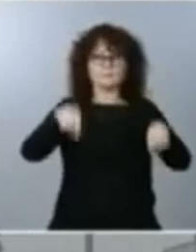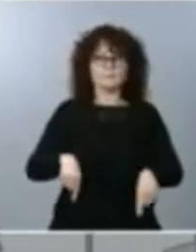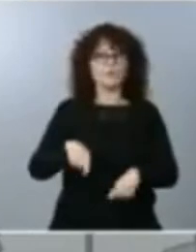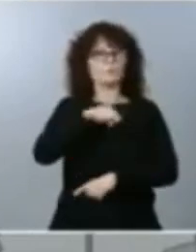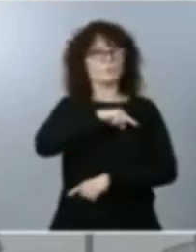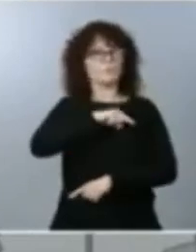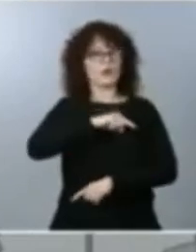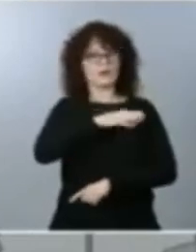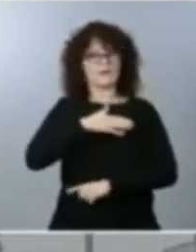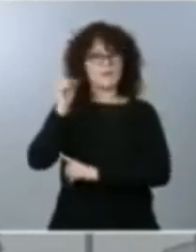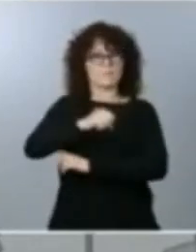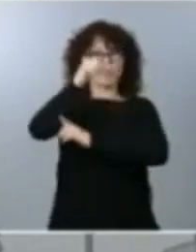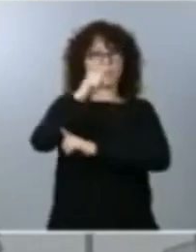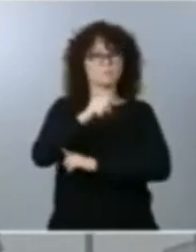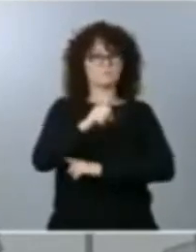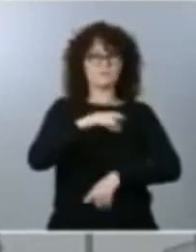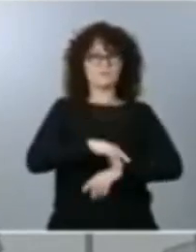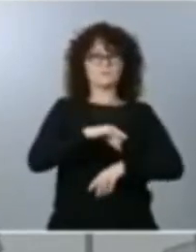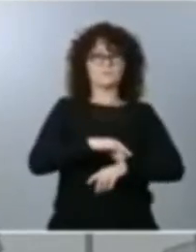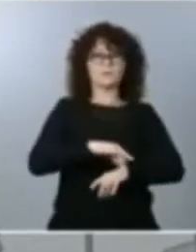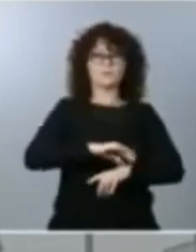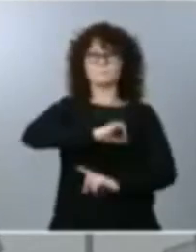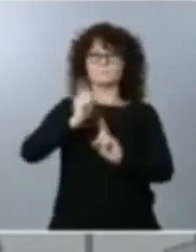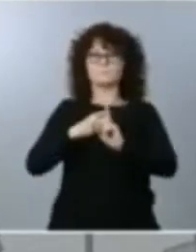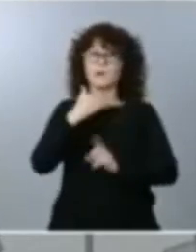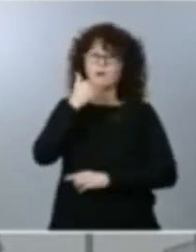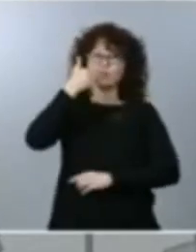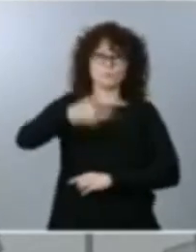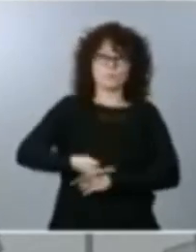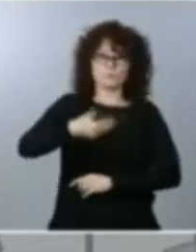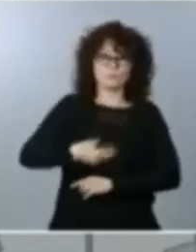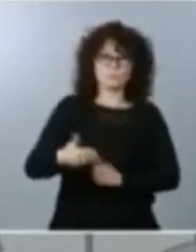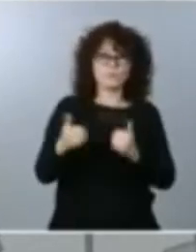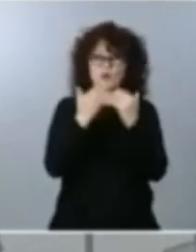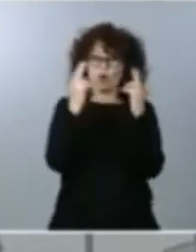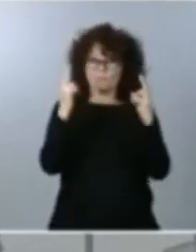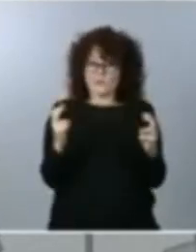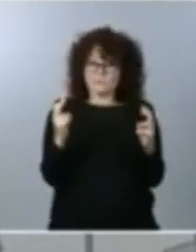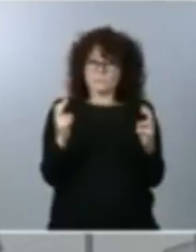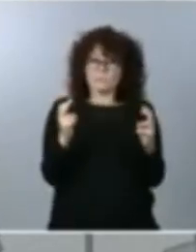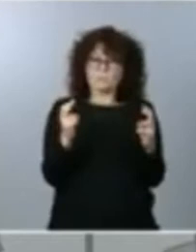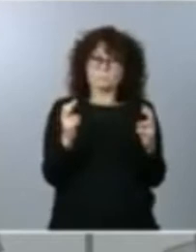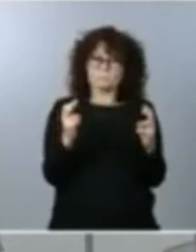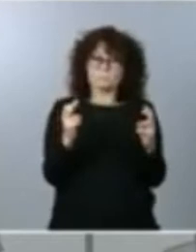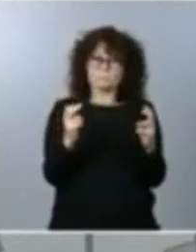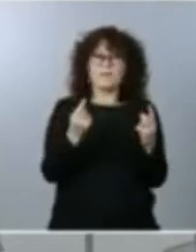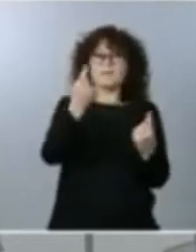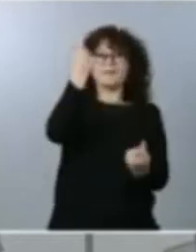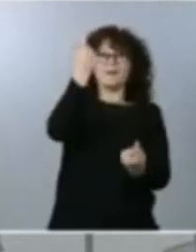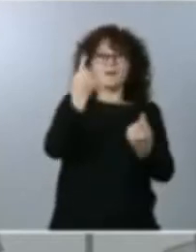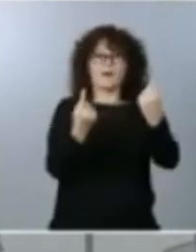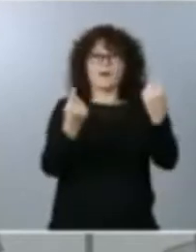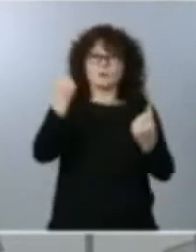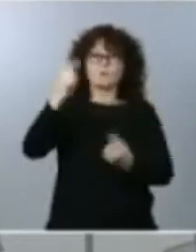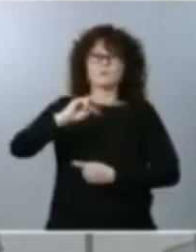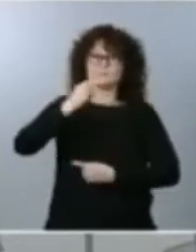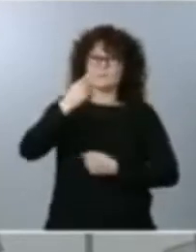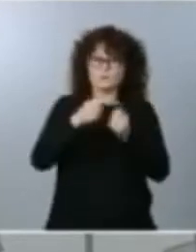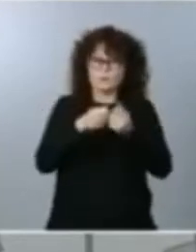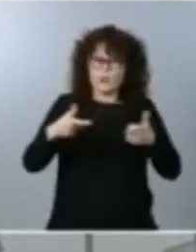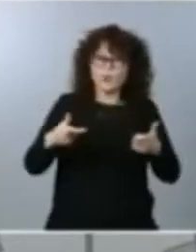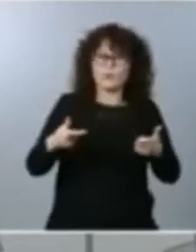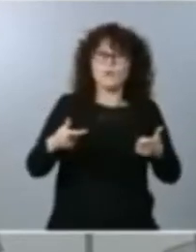evitar algo muy importante, y es el confinamiento domiciliario, que sí han tenido que activar, desgraciadamente, en esta segunda ola, otros vecinos